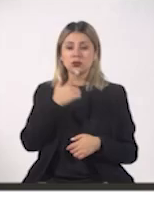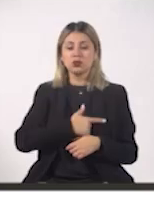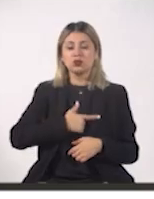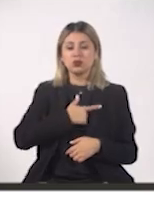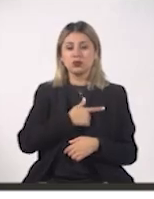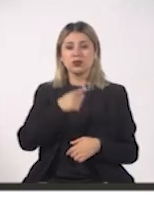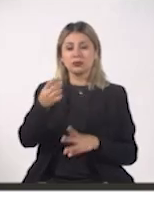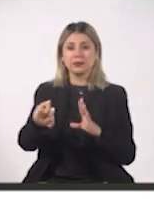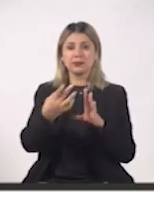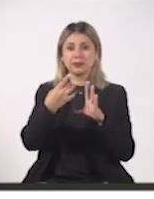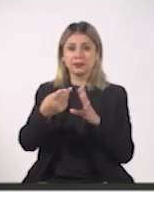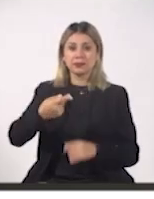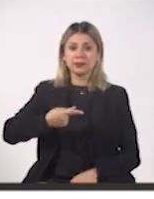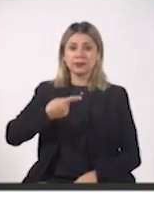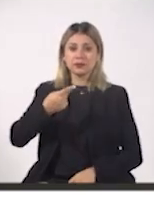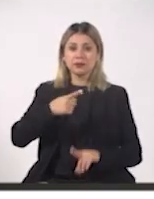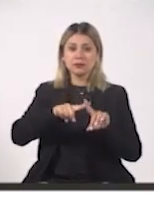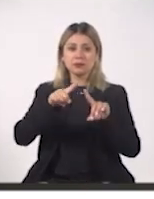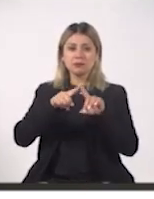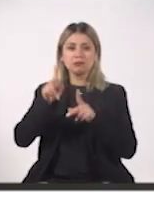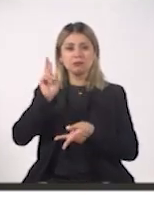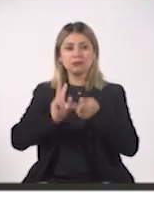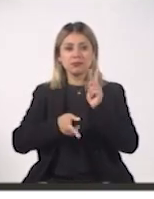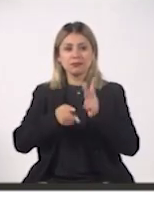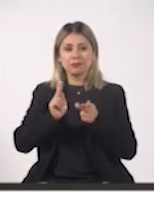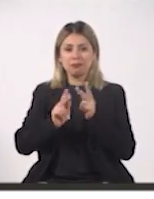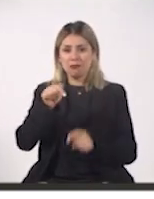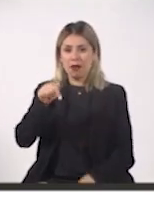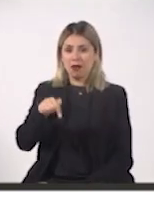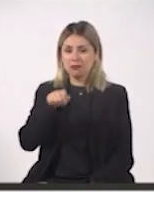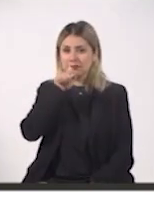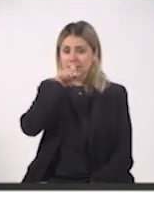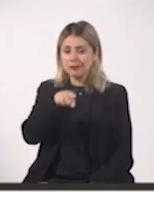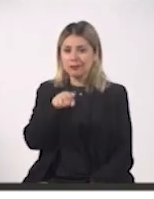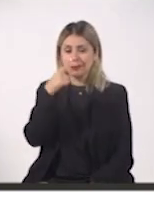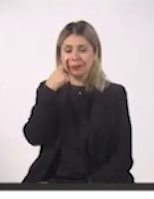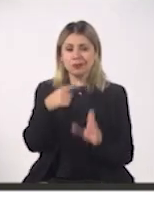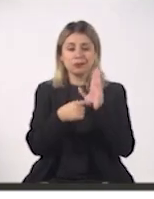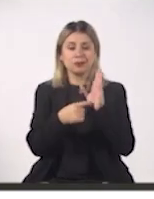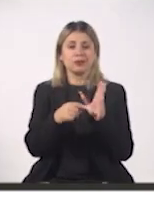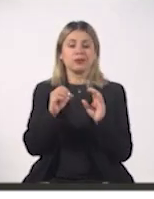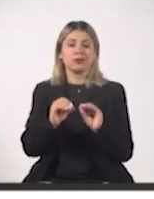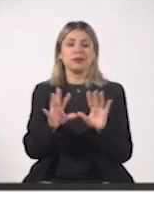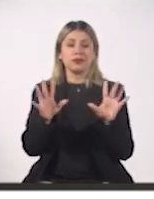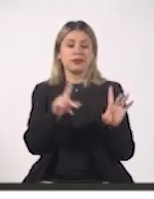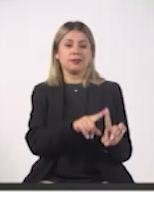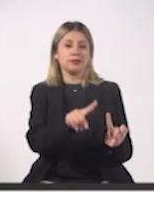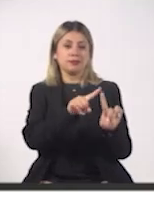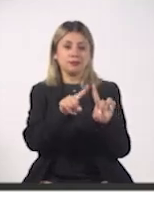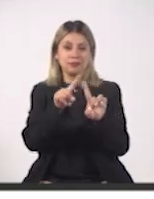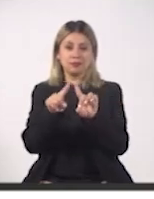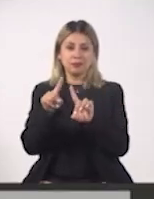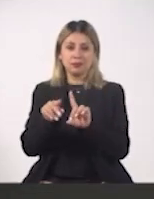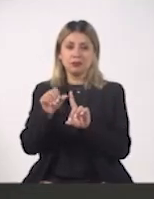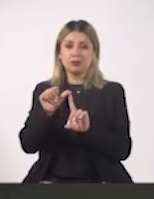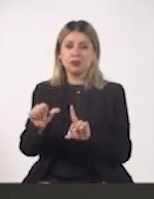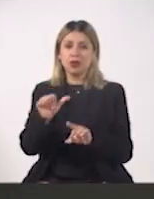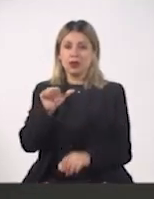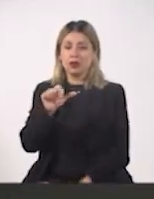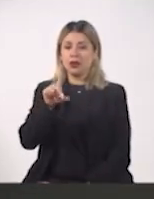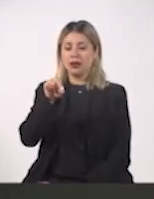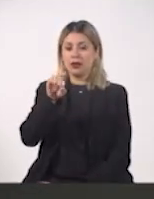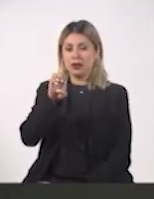recibir sus comentarios y de qué cosas quieren que hablemos aquí, en este programa. Y por supuesto, en los contenidos de Aldea